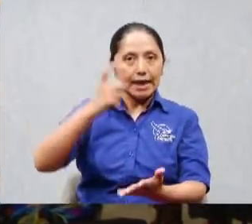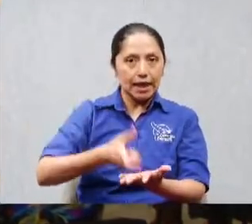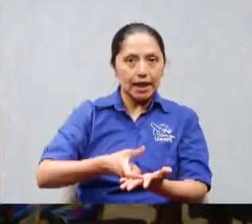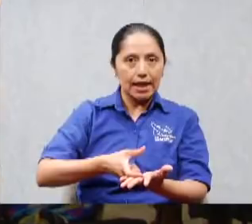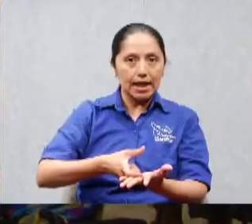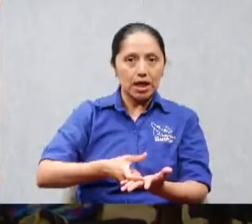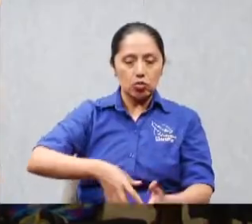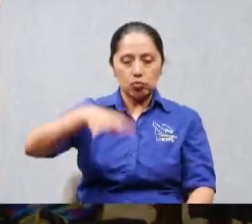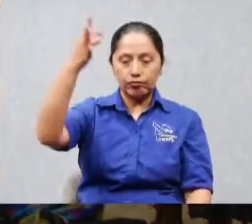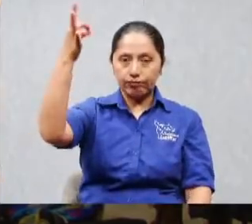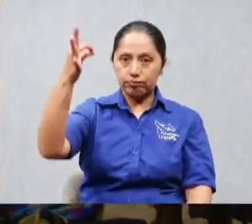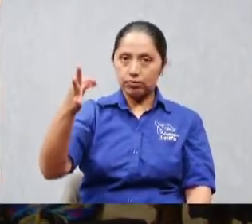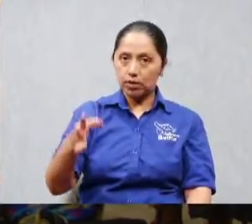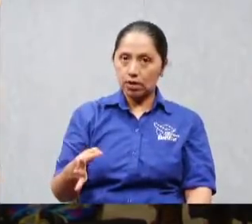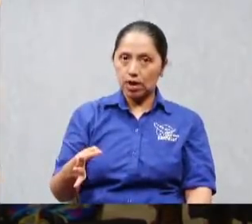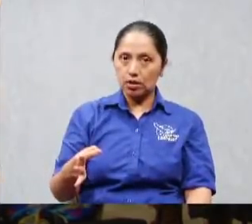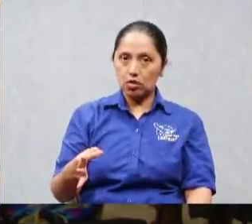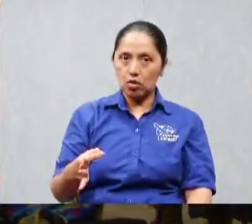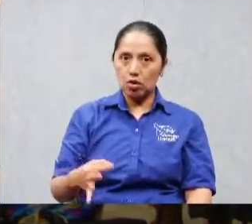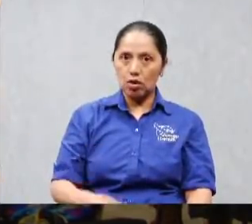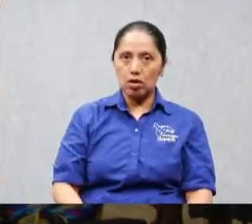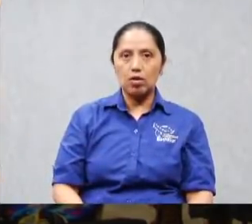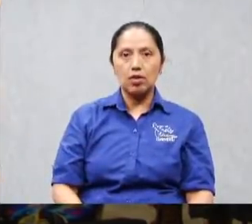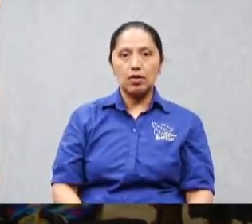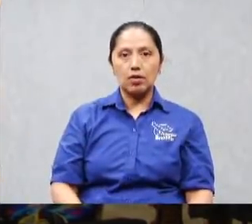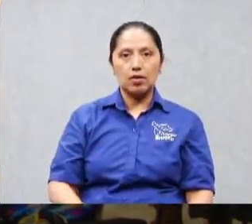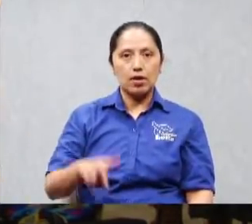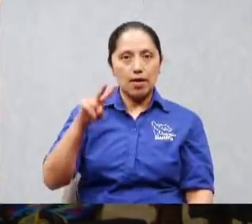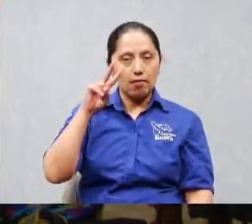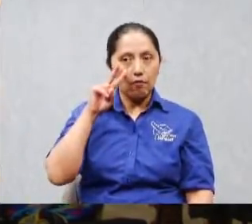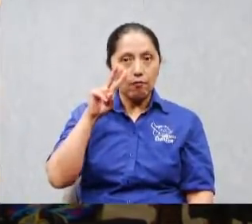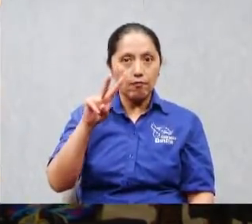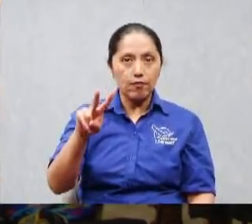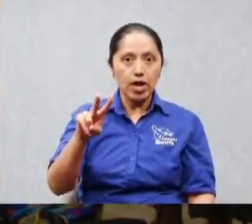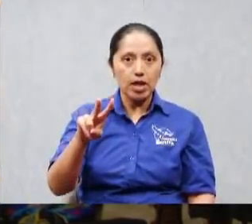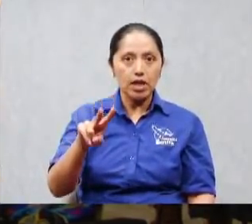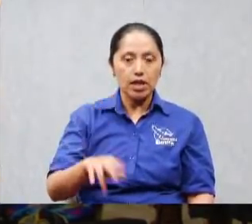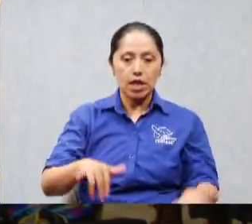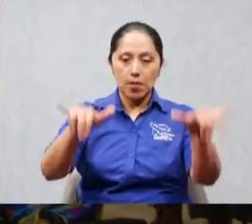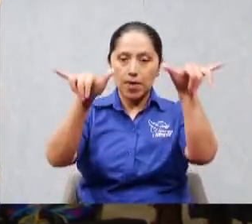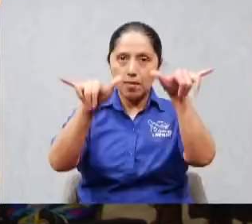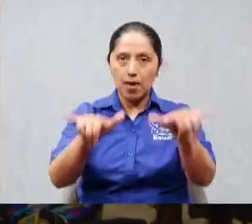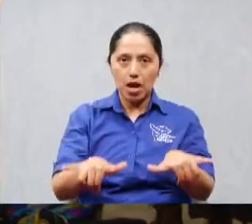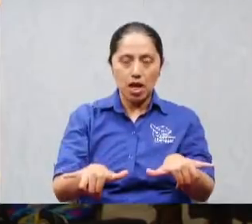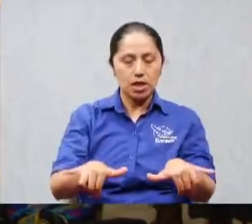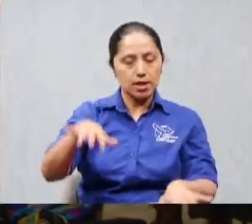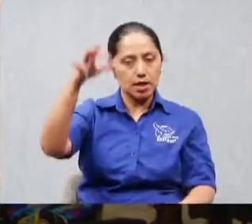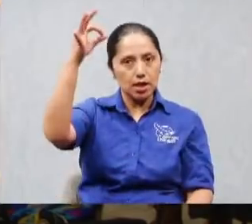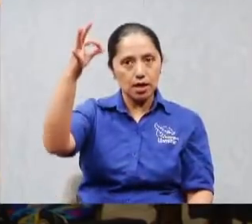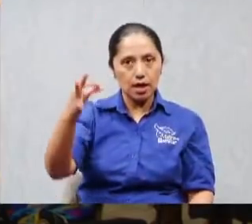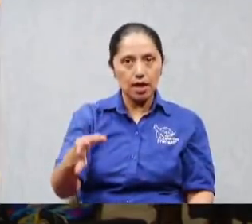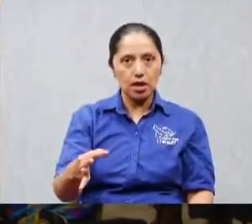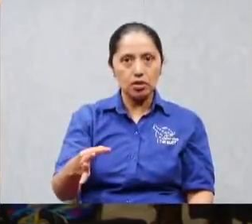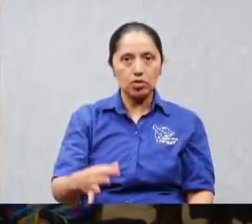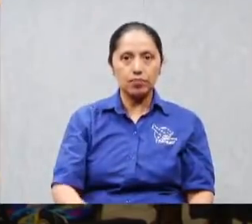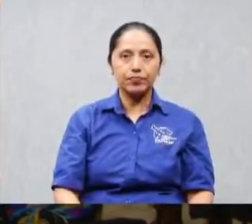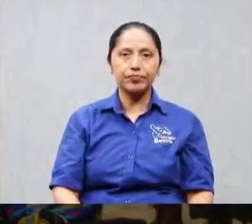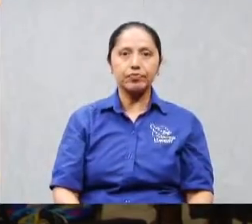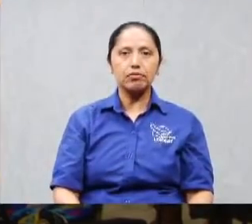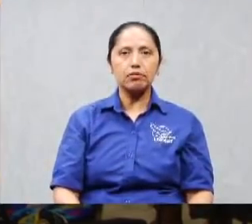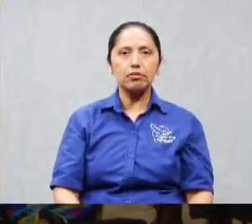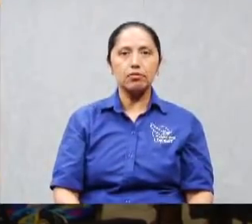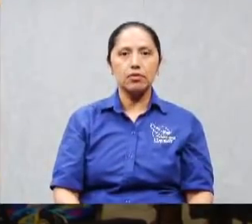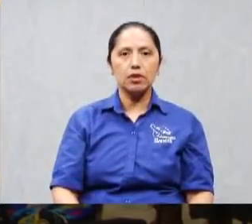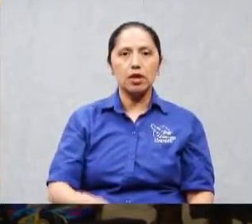cree estar firme yo yo no muchito le le creo a a los sobre todo predicadores verdad que